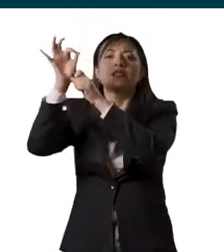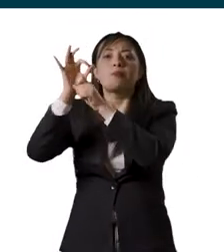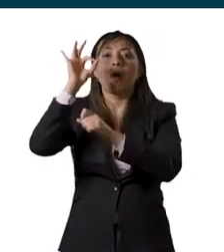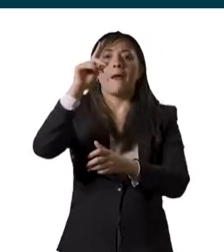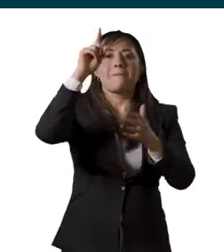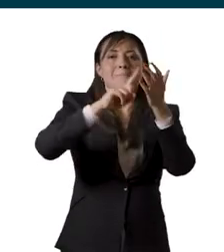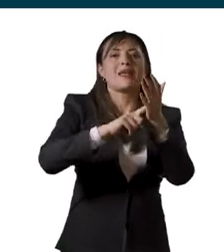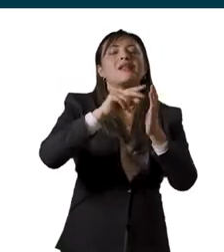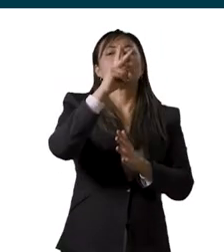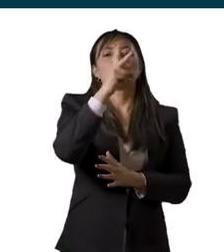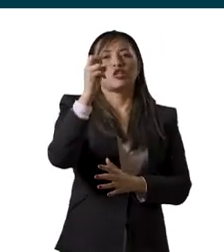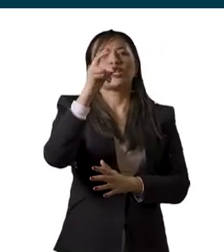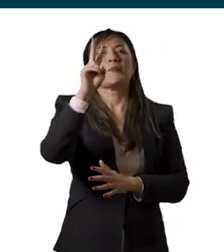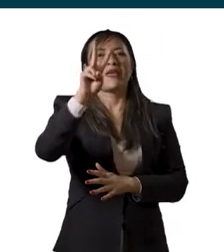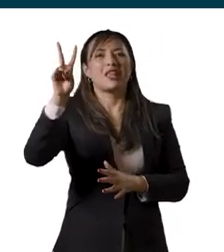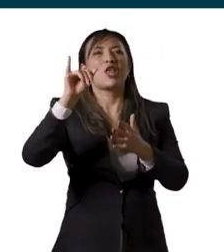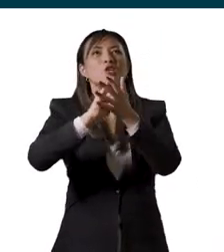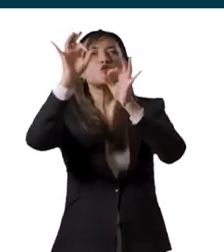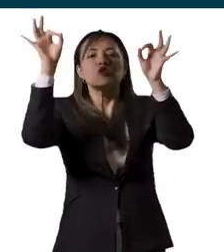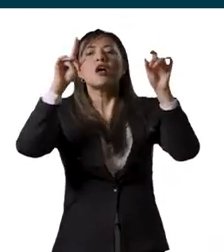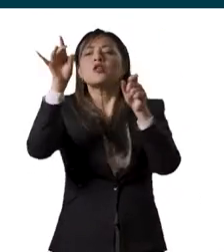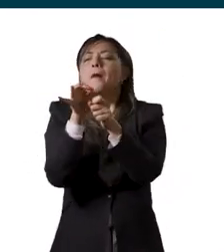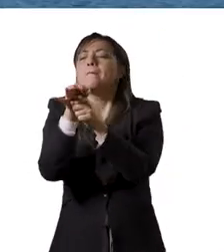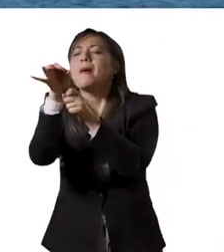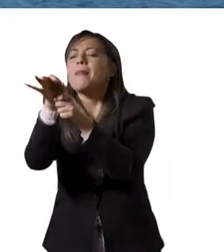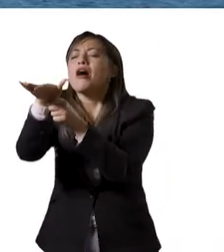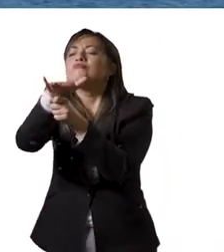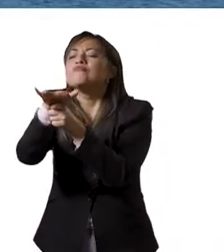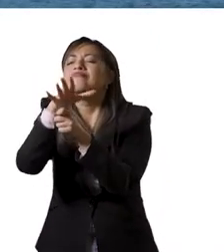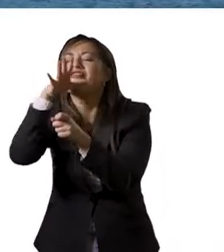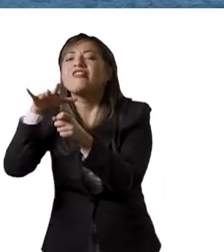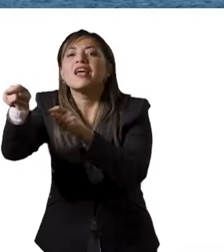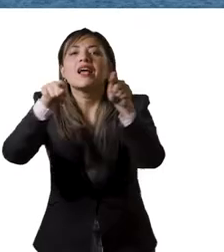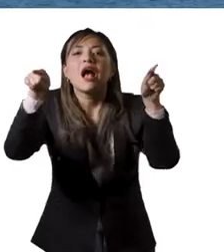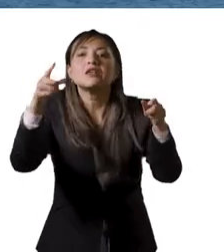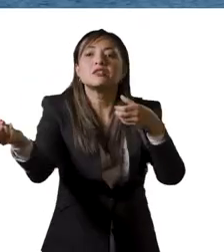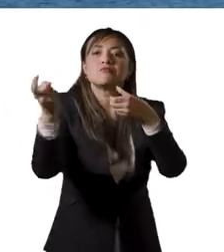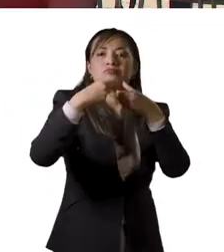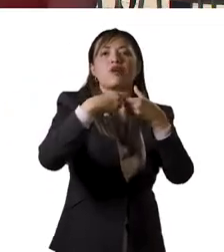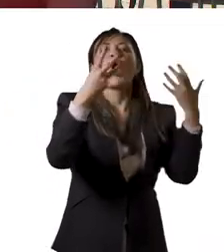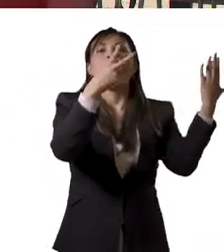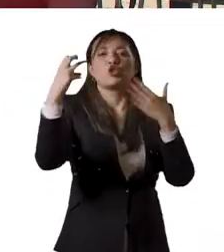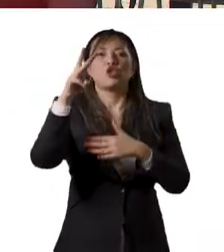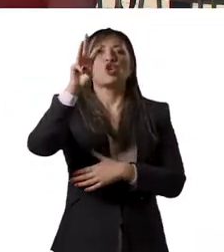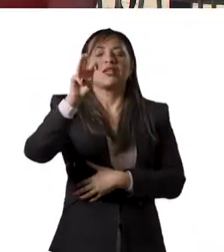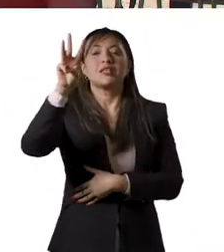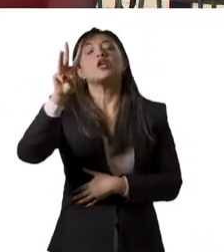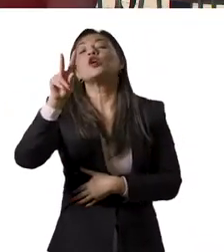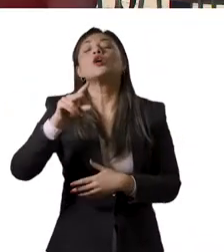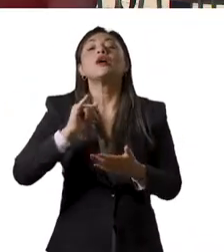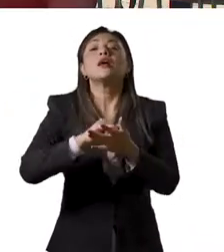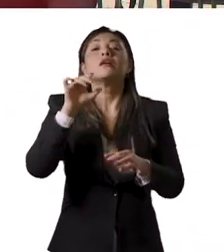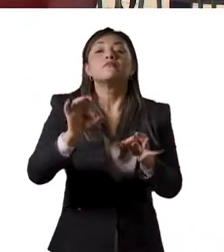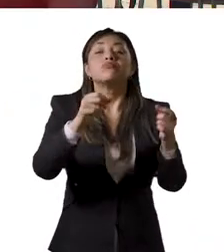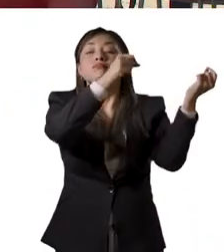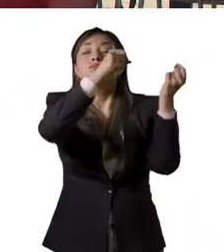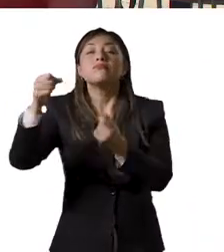1,122 municipios del país, incluyendo corregimientos departamentales. Del total de 58